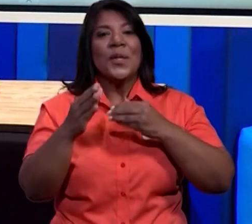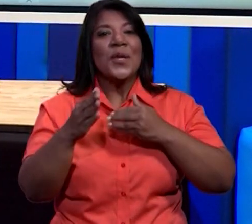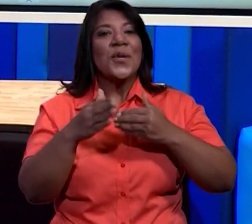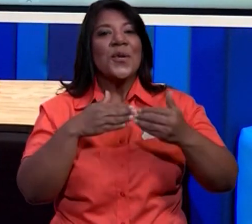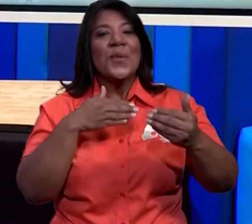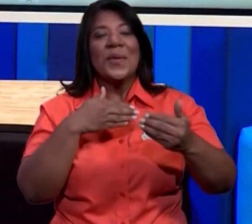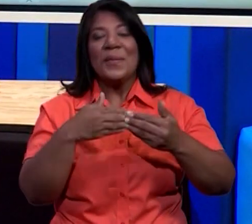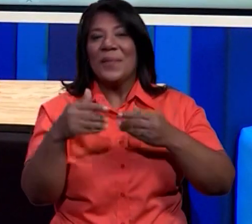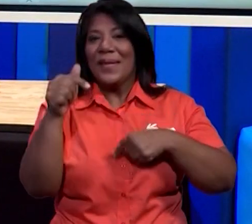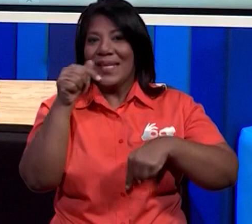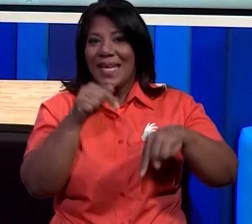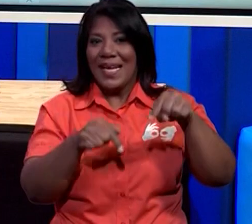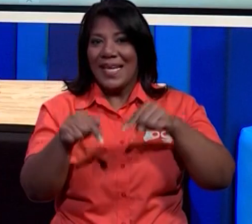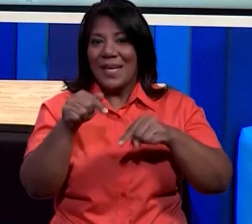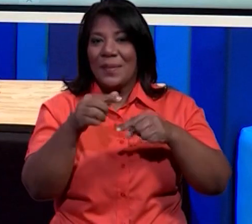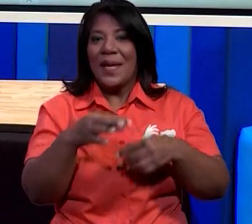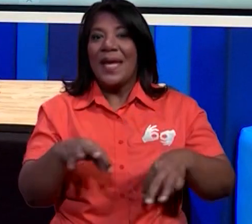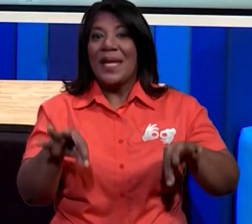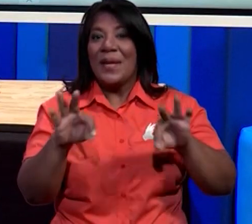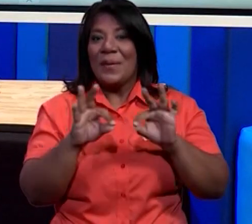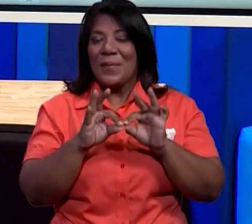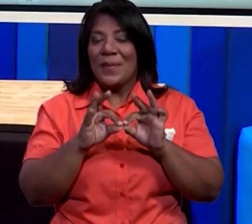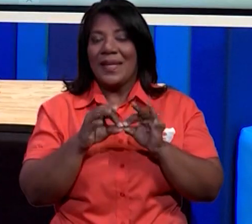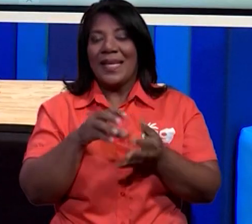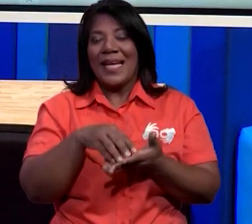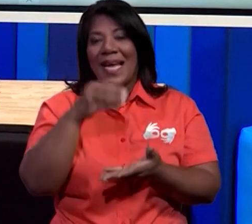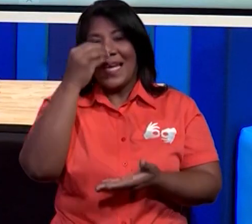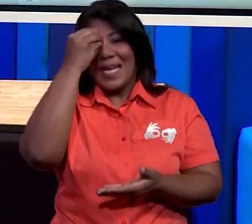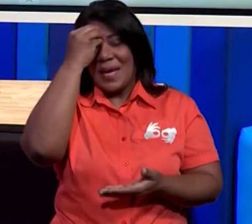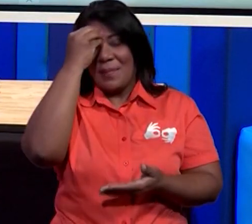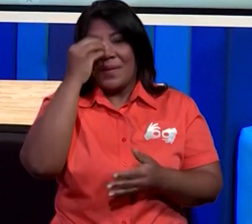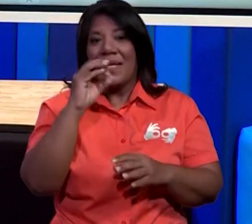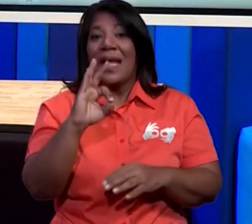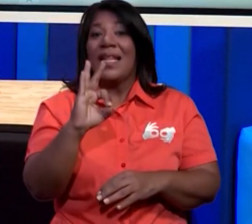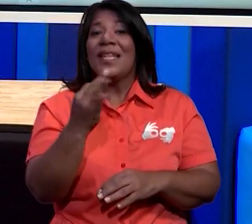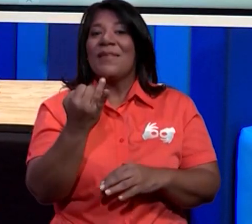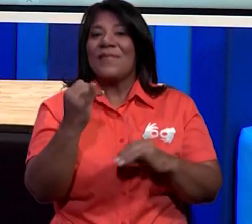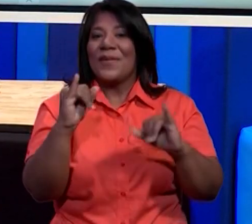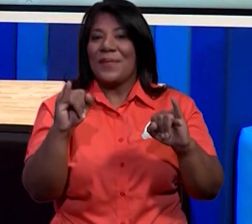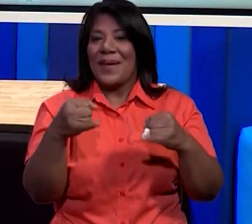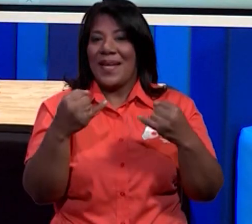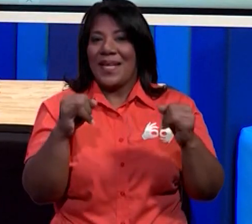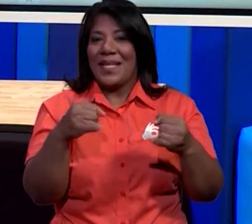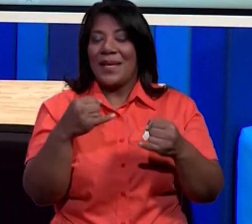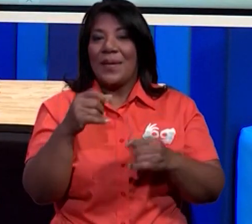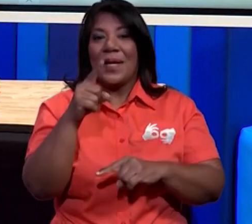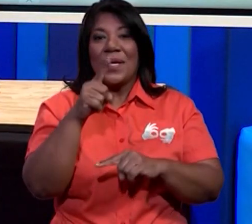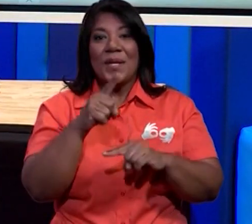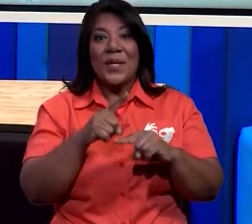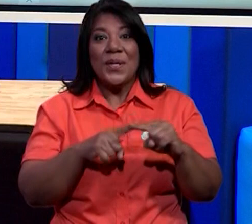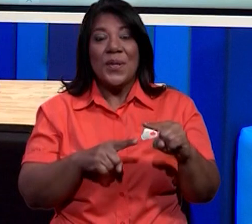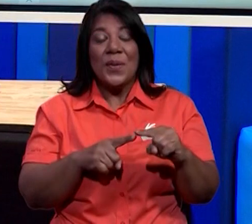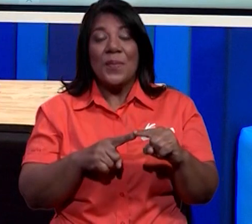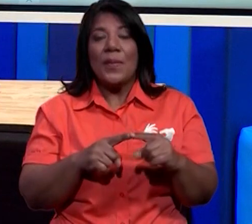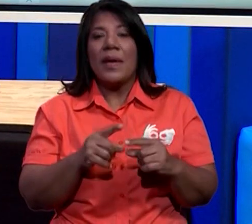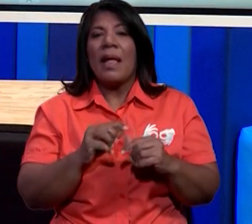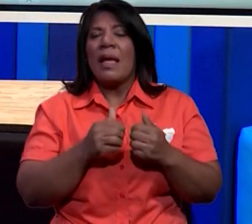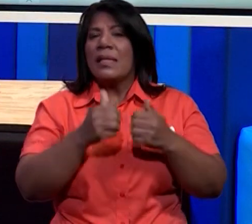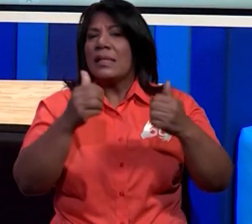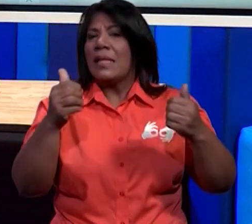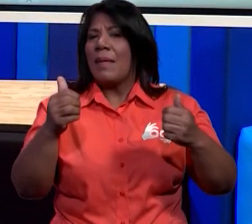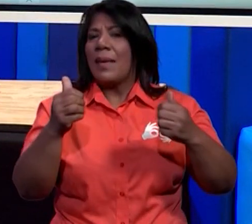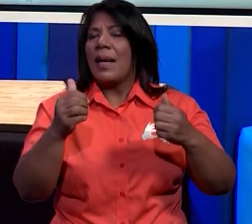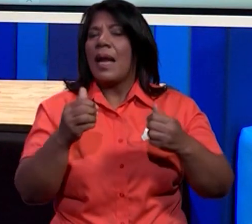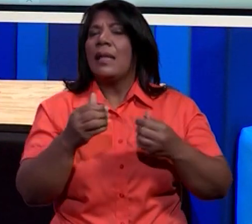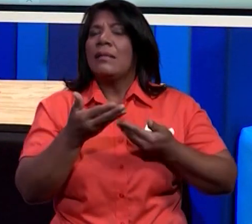condición que puedas introducir estos temas de manera lúdica. ¿Verdad? Porque no podemos dejar la parte afectiva, la